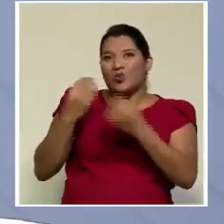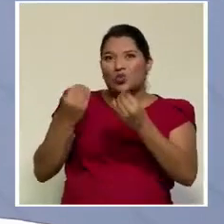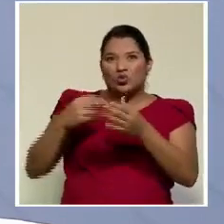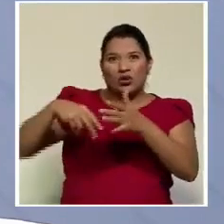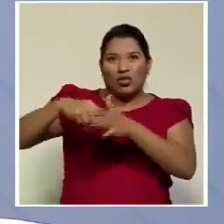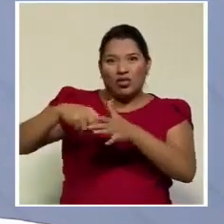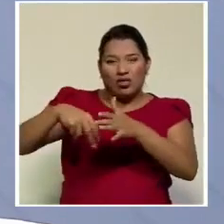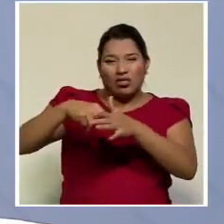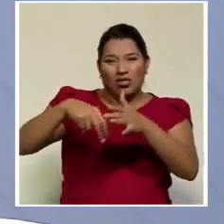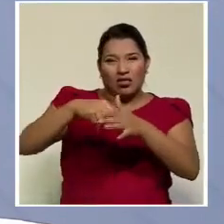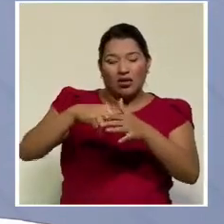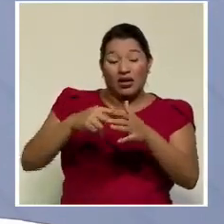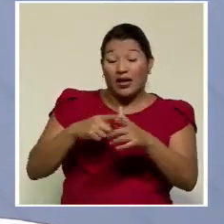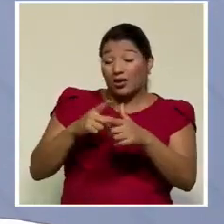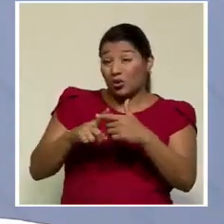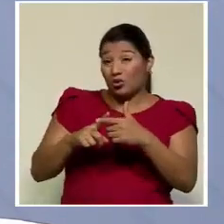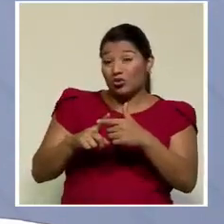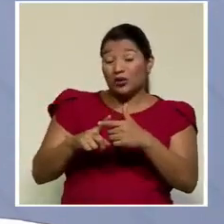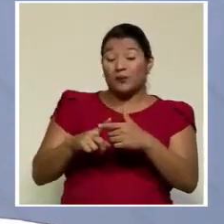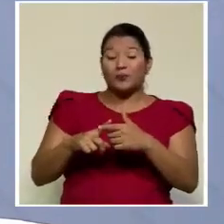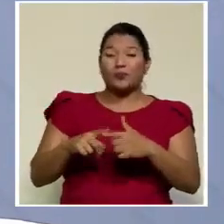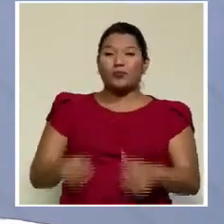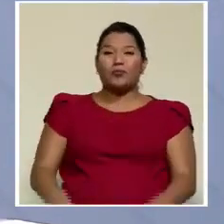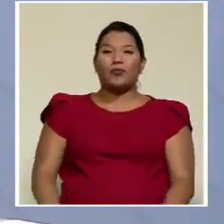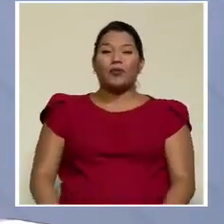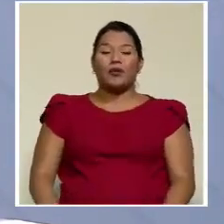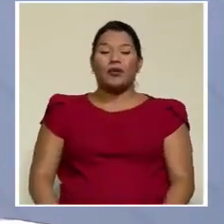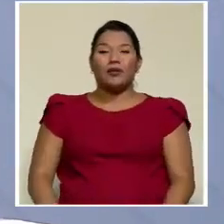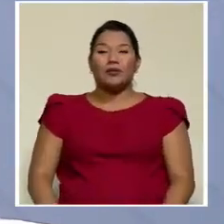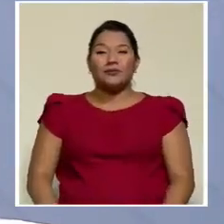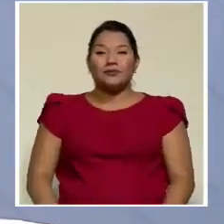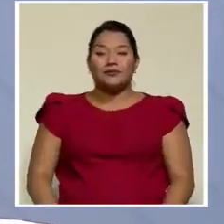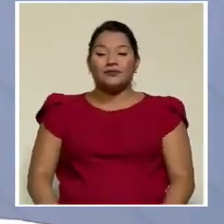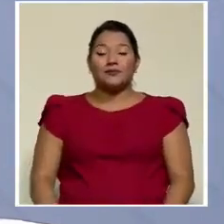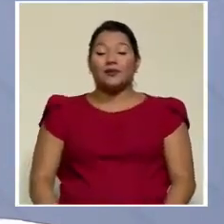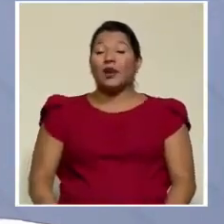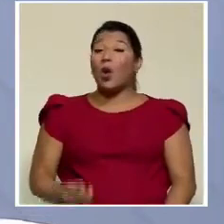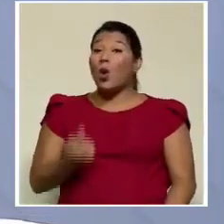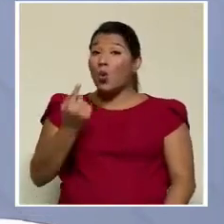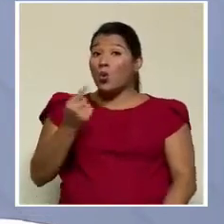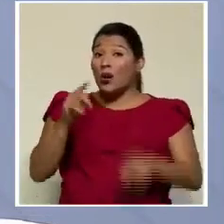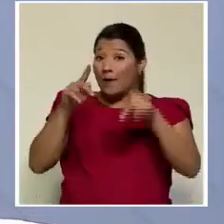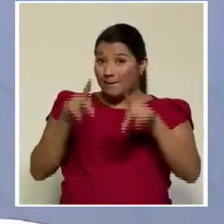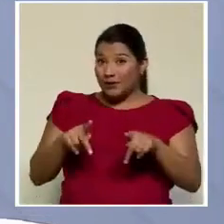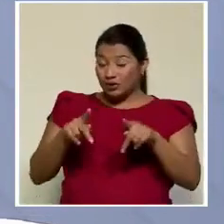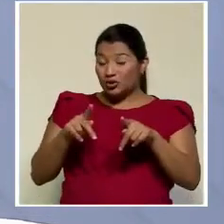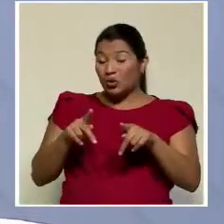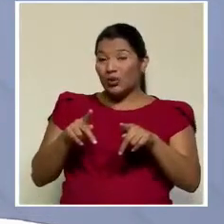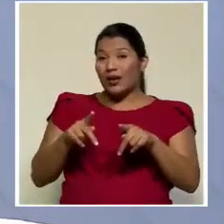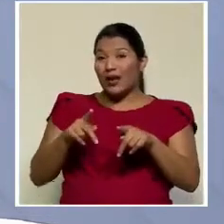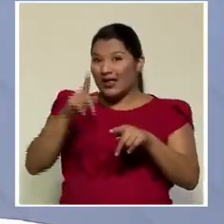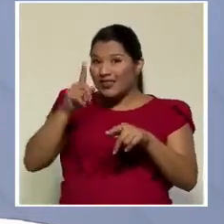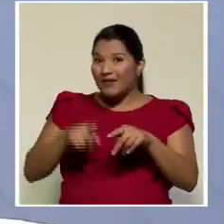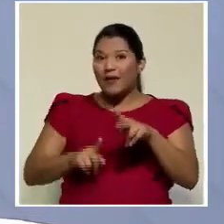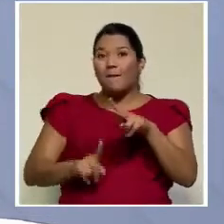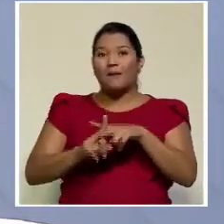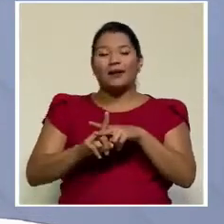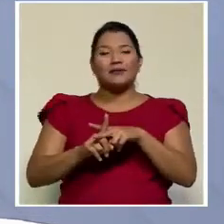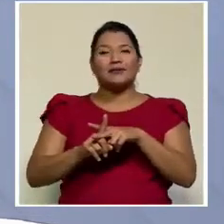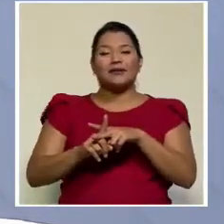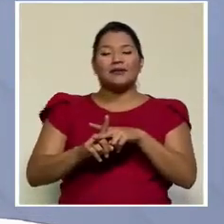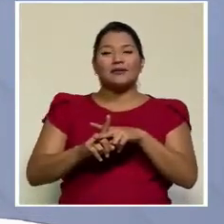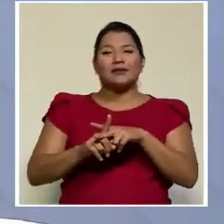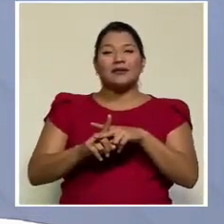colores, y es lo que está planteando. Hay un personaje secundario que debería aparecer, y